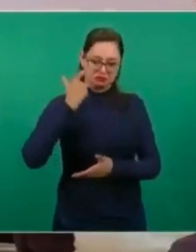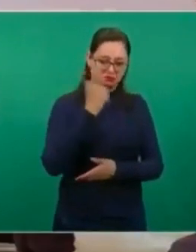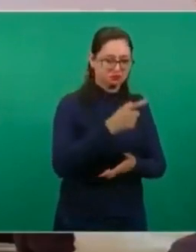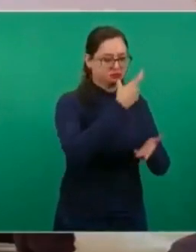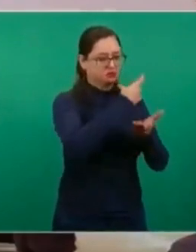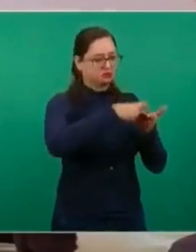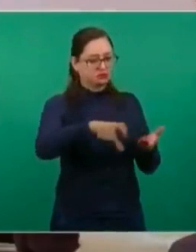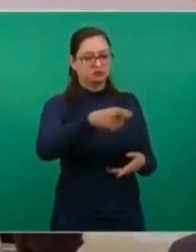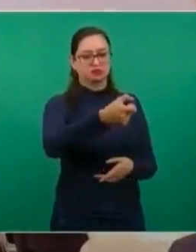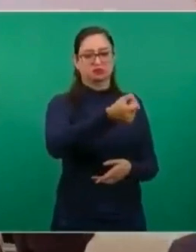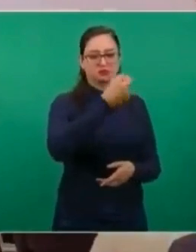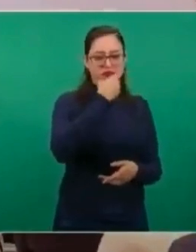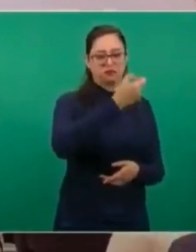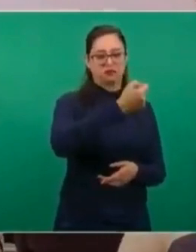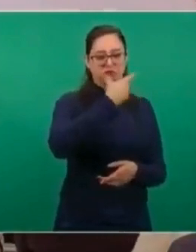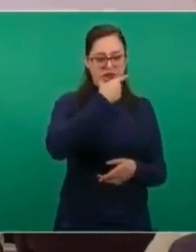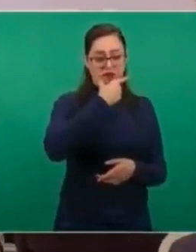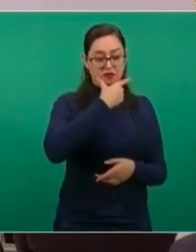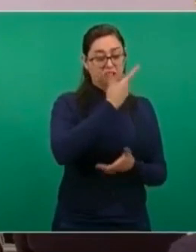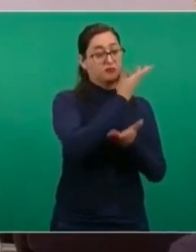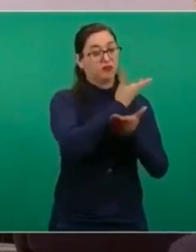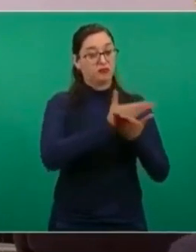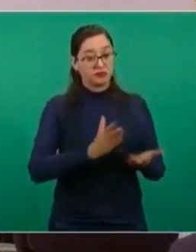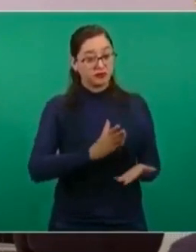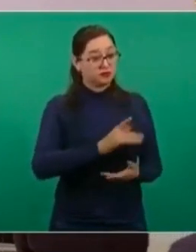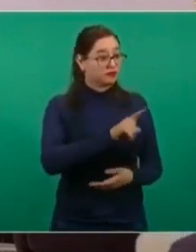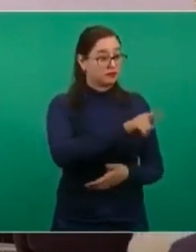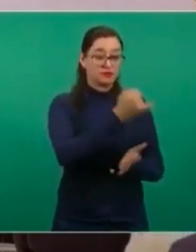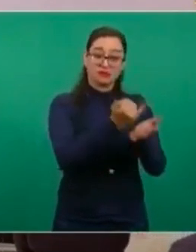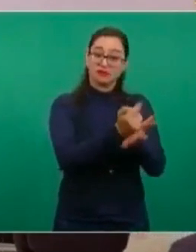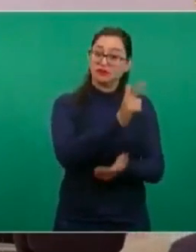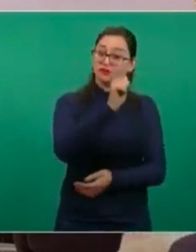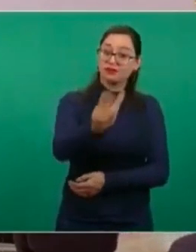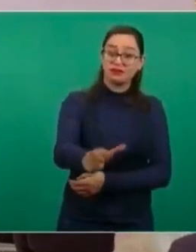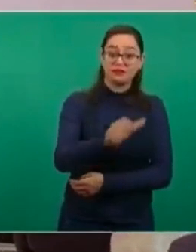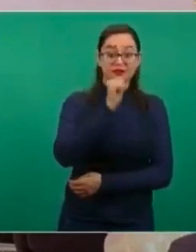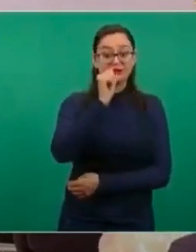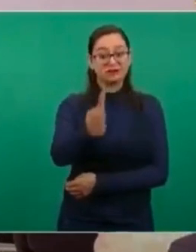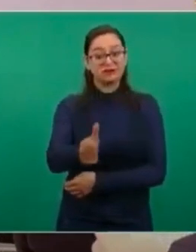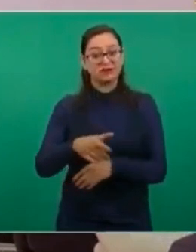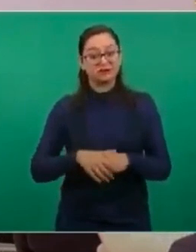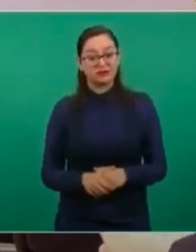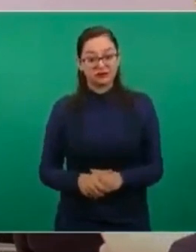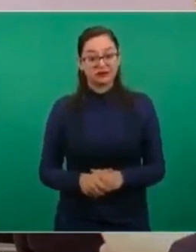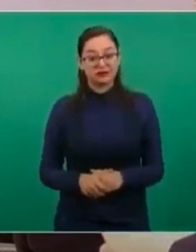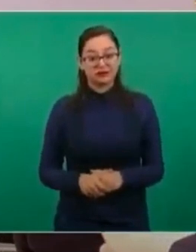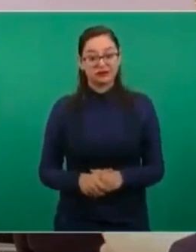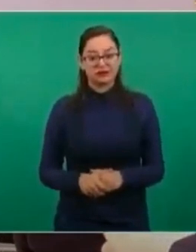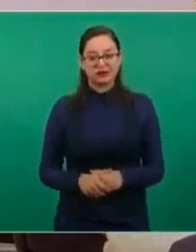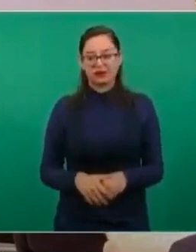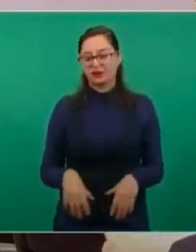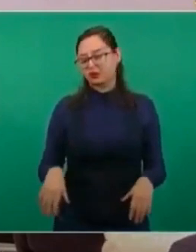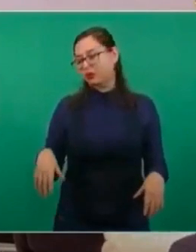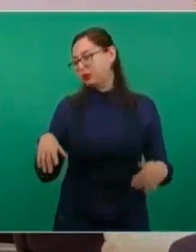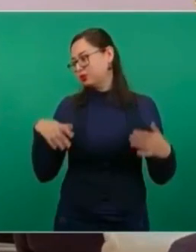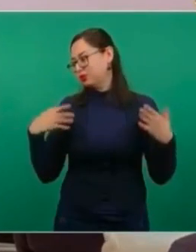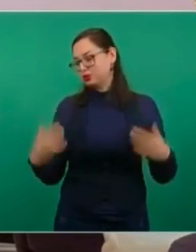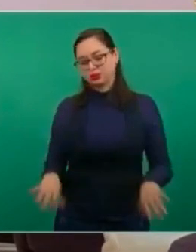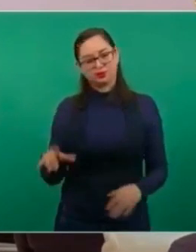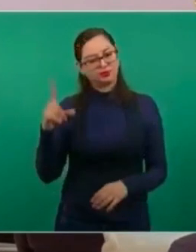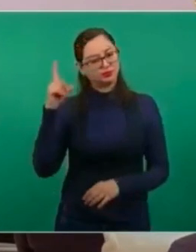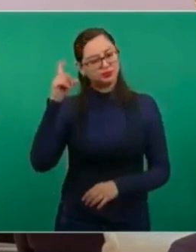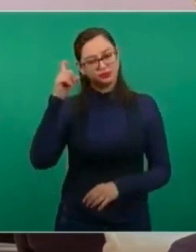de medicamentos, no pagaba impuestos. Nos costó mucho